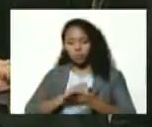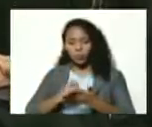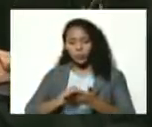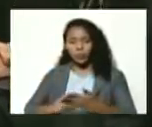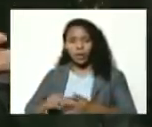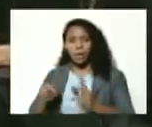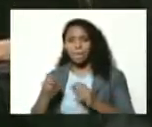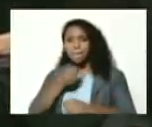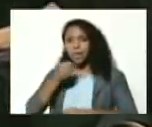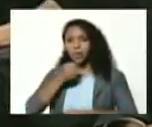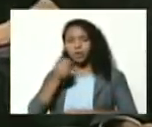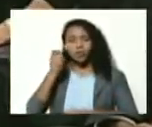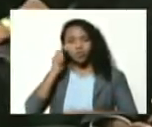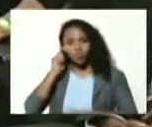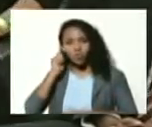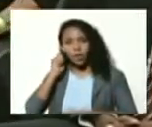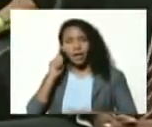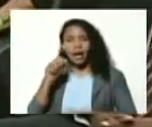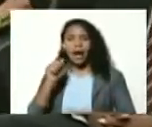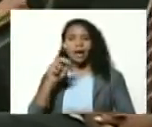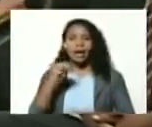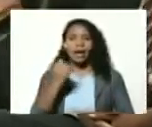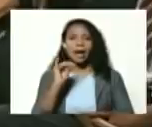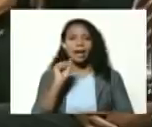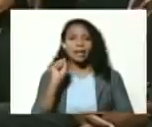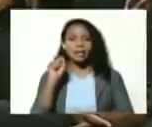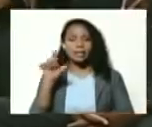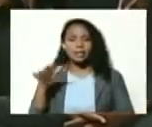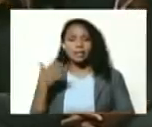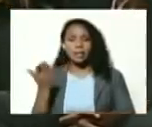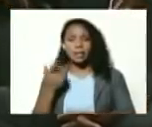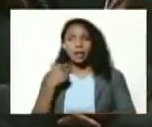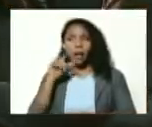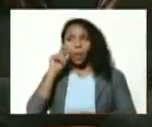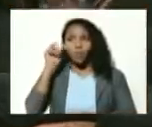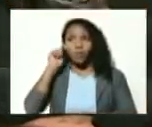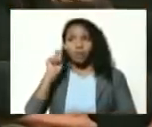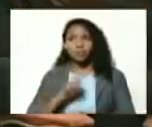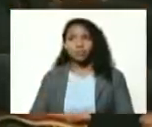periodistas Anaís Pérez Carelis González Indira López